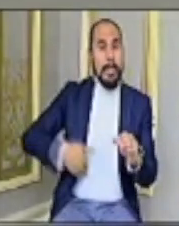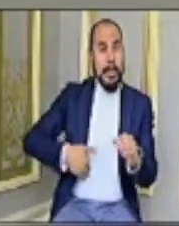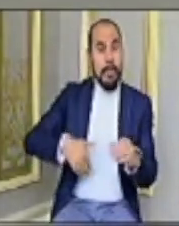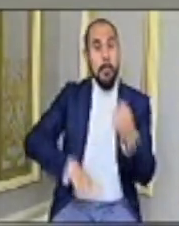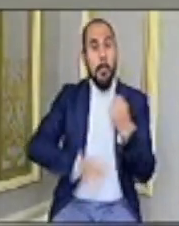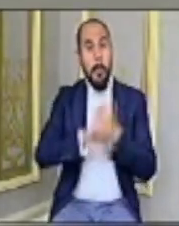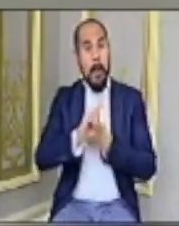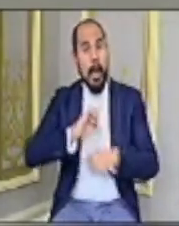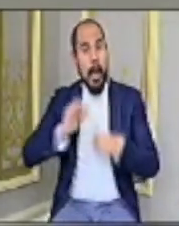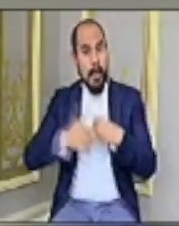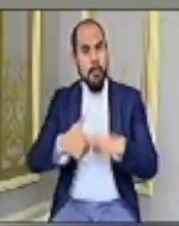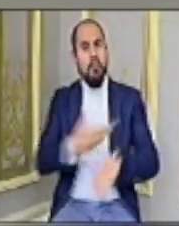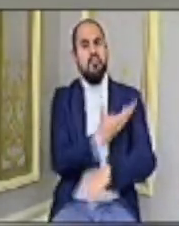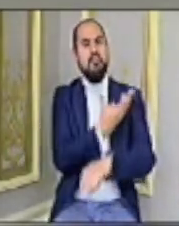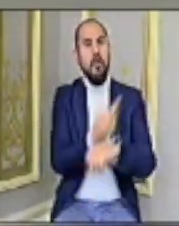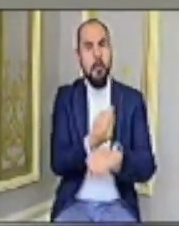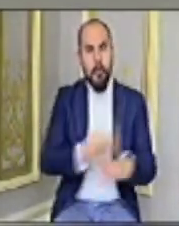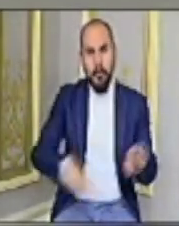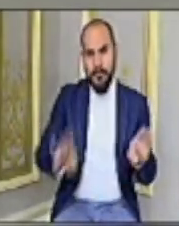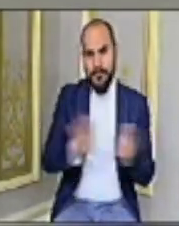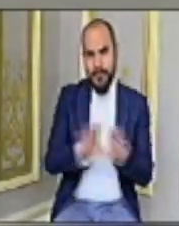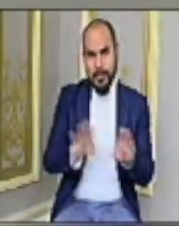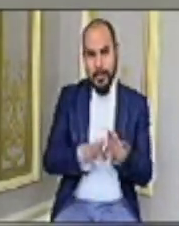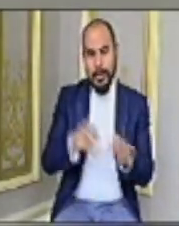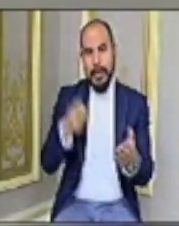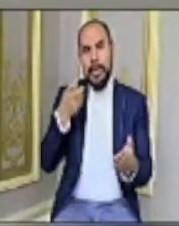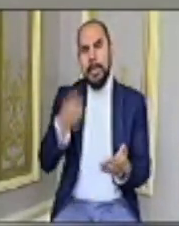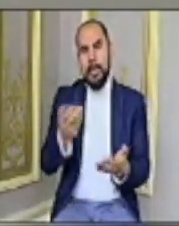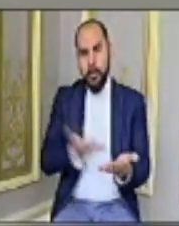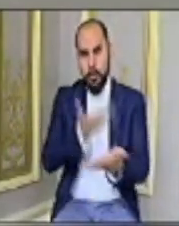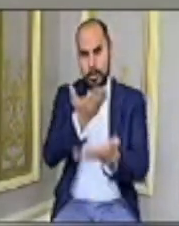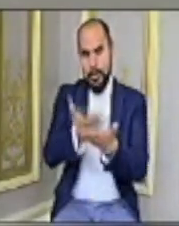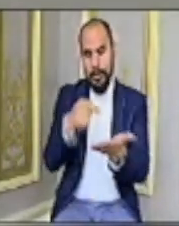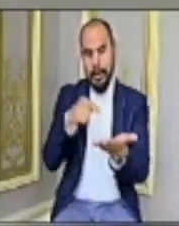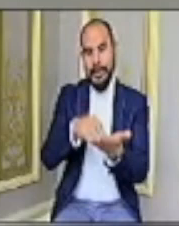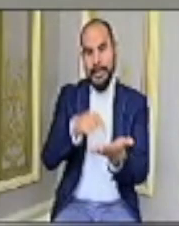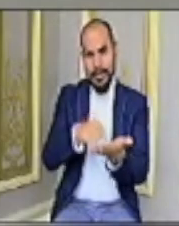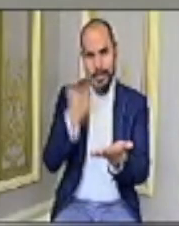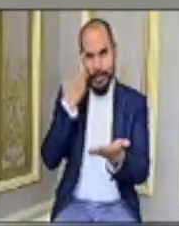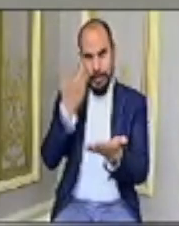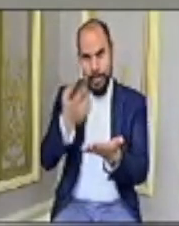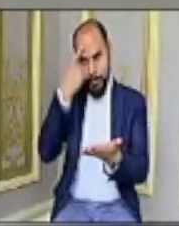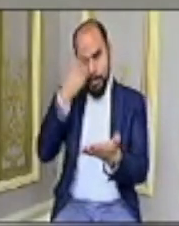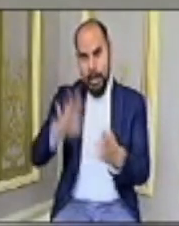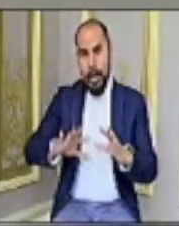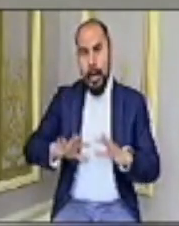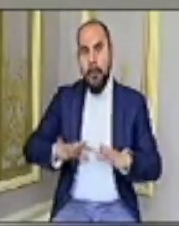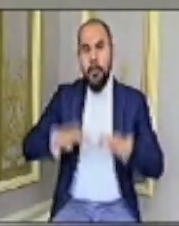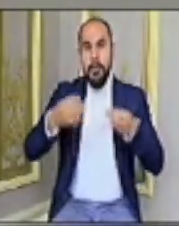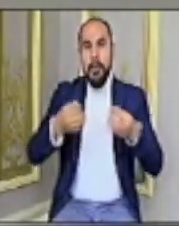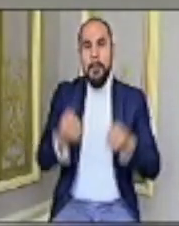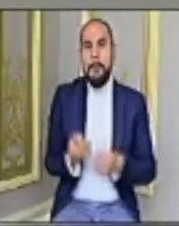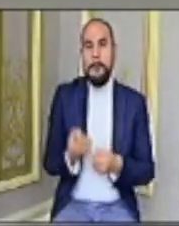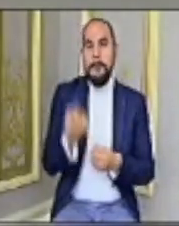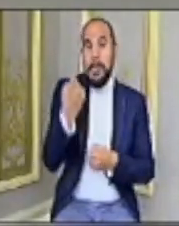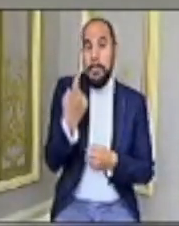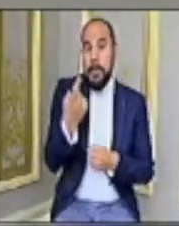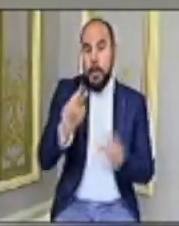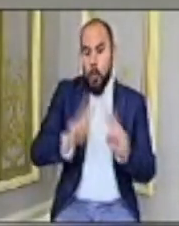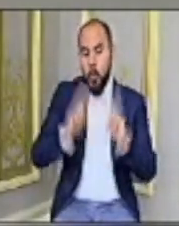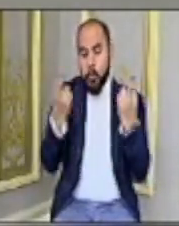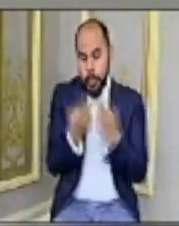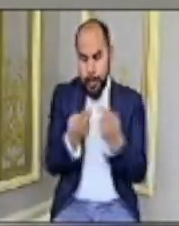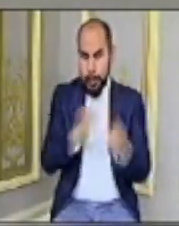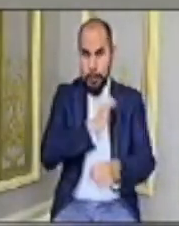tránsito, siendo estos los objetivos que persigue la presente iniciativa, para crear la primera unidad especializada en